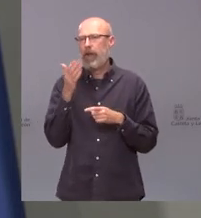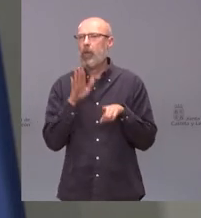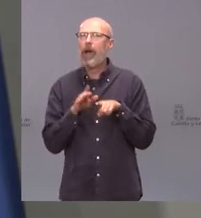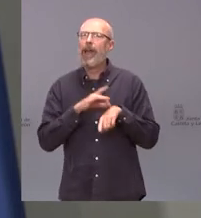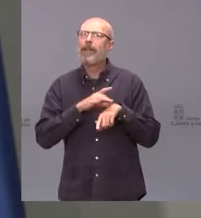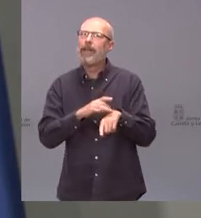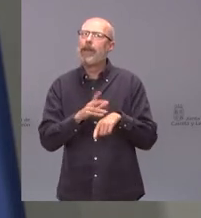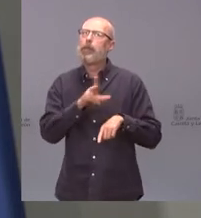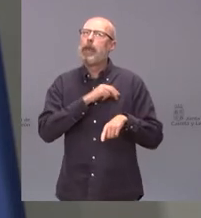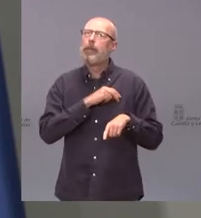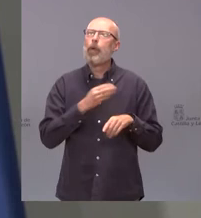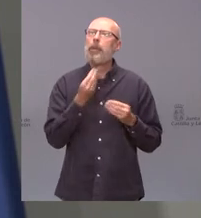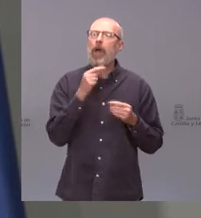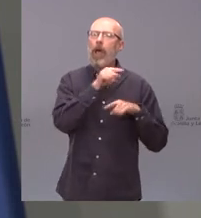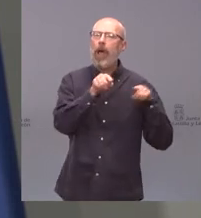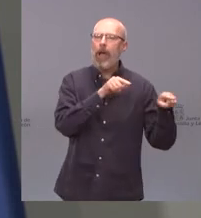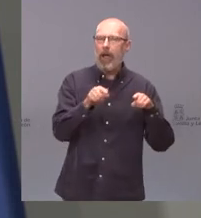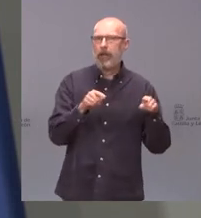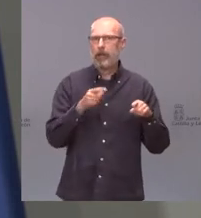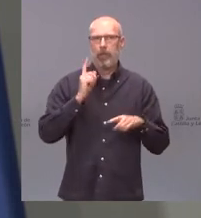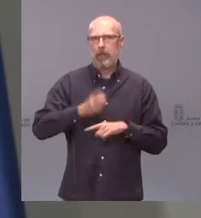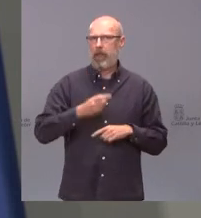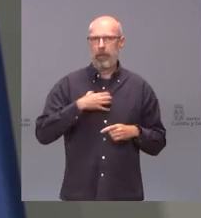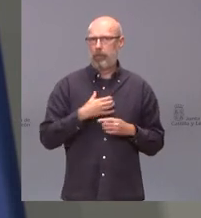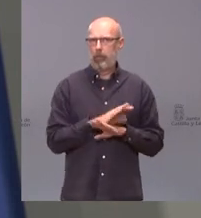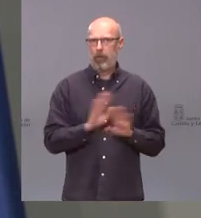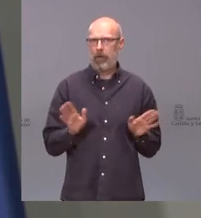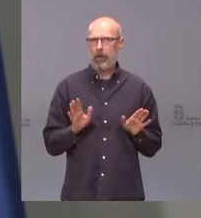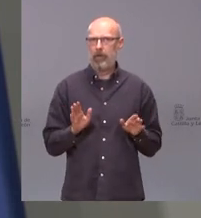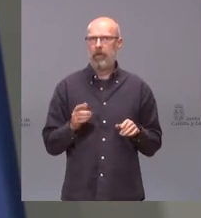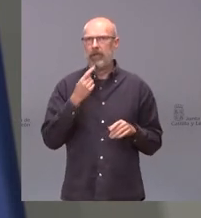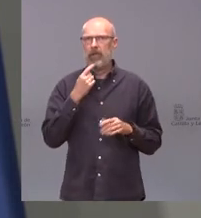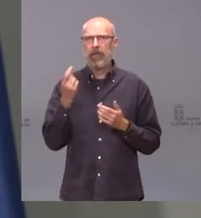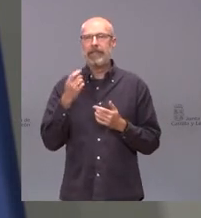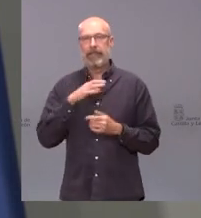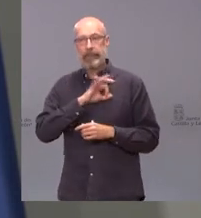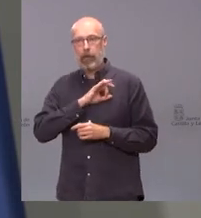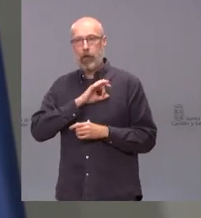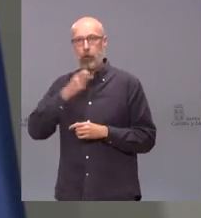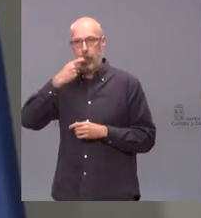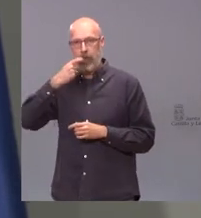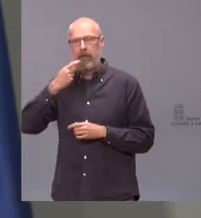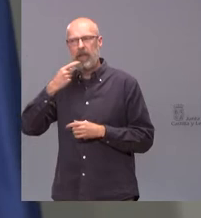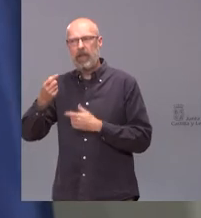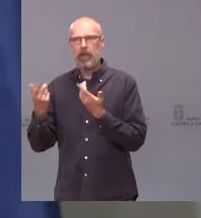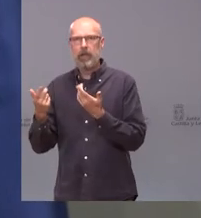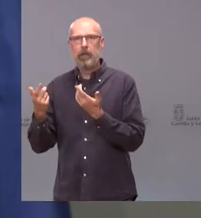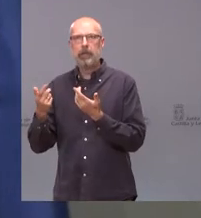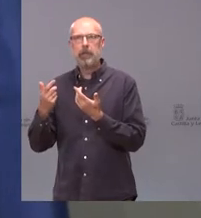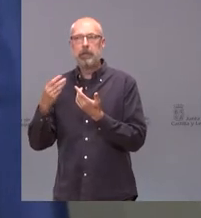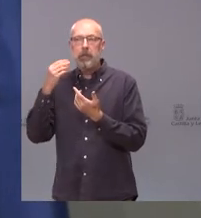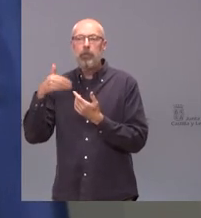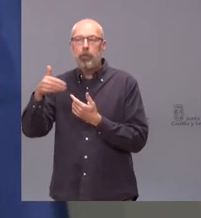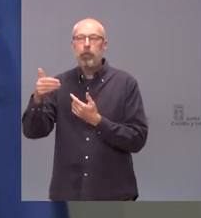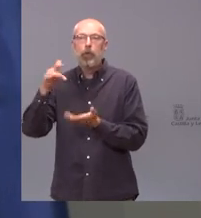se hacen estas acusaciones, si el señor Tudanca nos hace estas acusaciones, yo no sé si cuando ellos gobiernen van a designar ellos a los premiados.